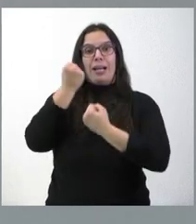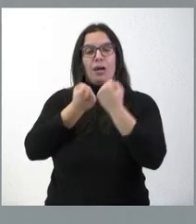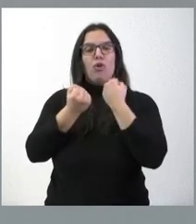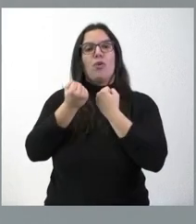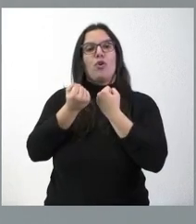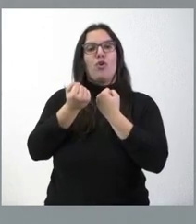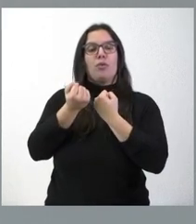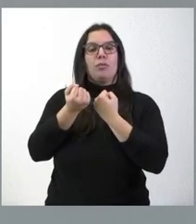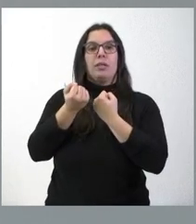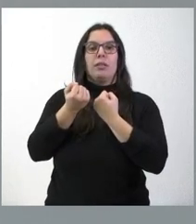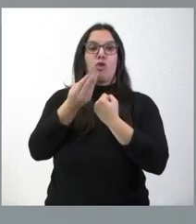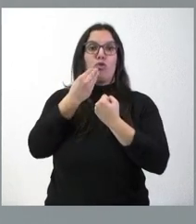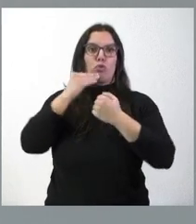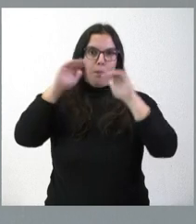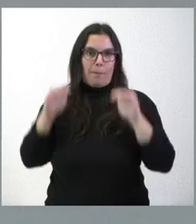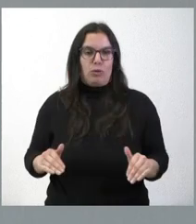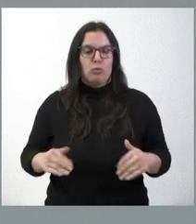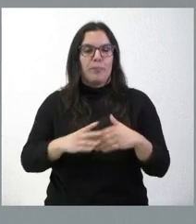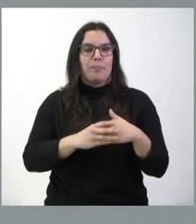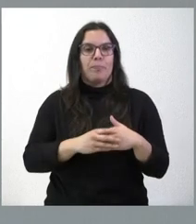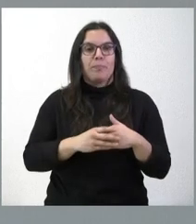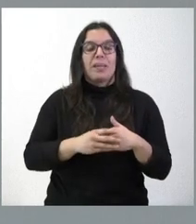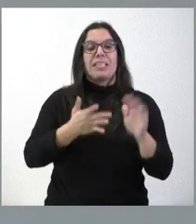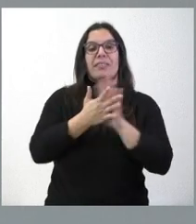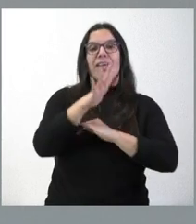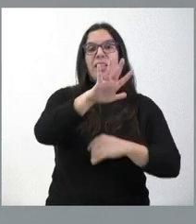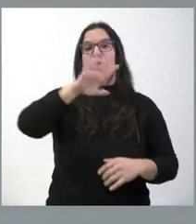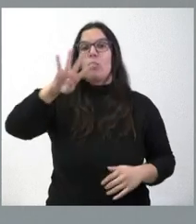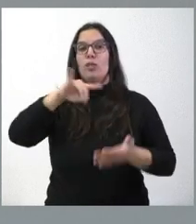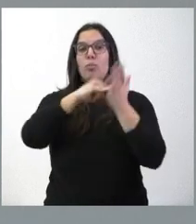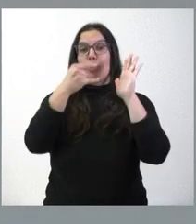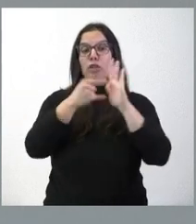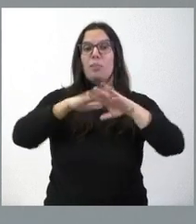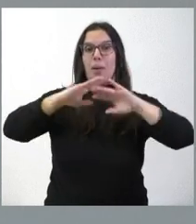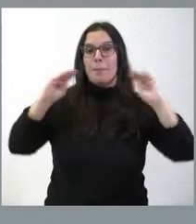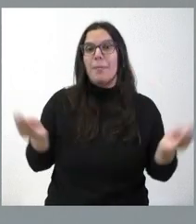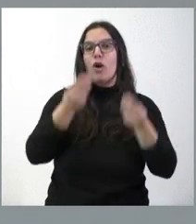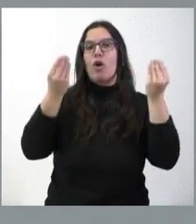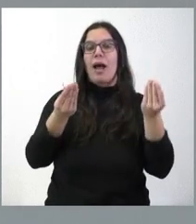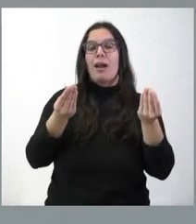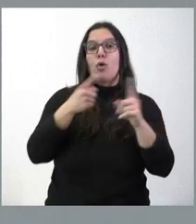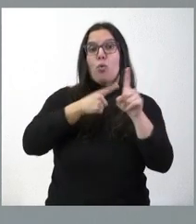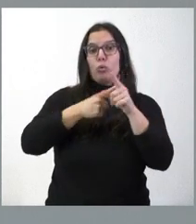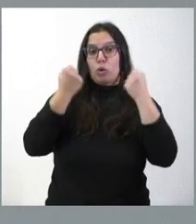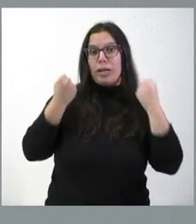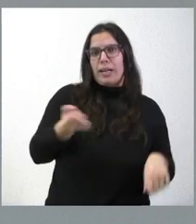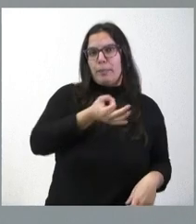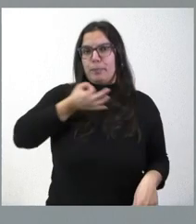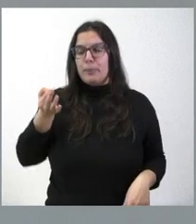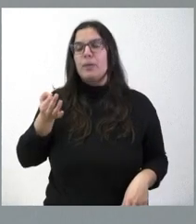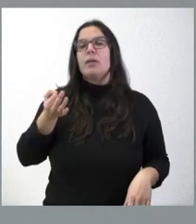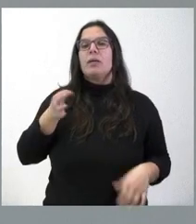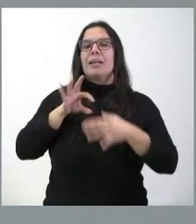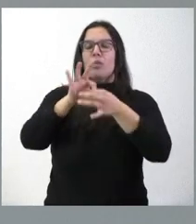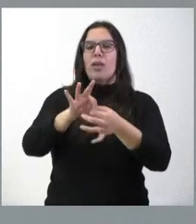el consumo energético. Estamos hablando de 54 proyectos de mejora de eficiencia energética en todo lo que tiene que ver